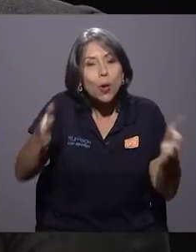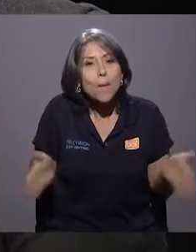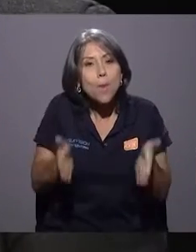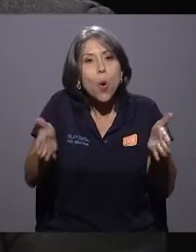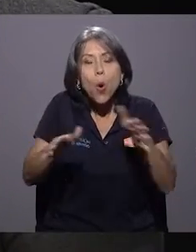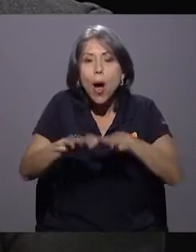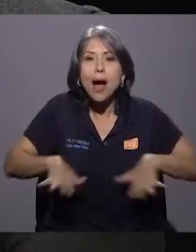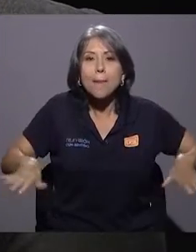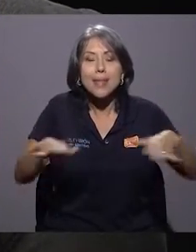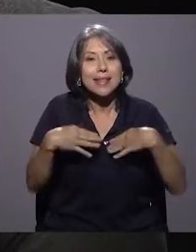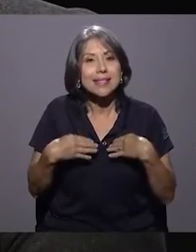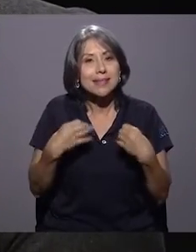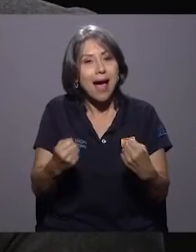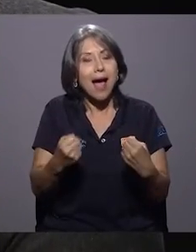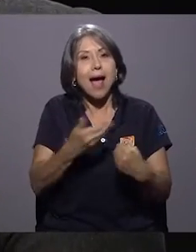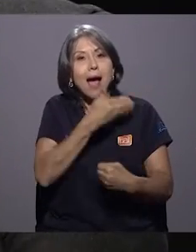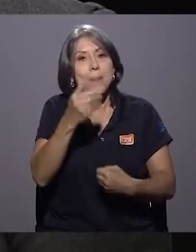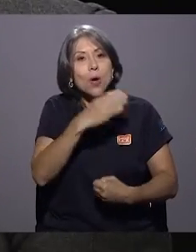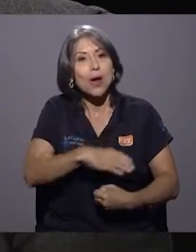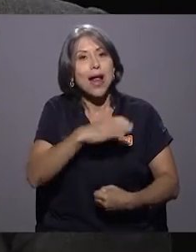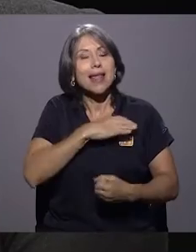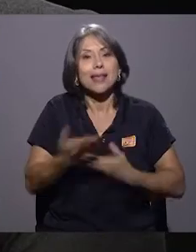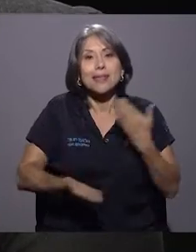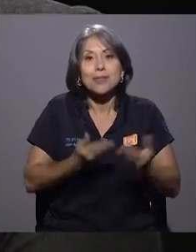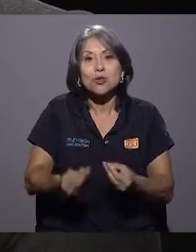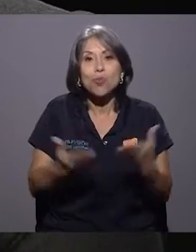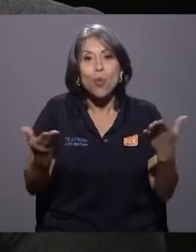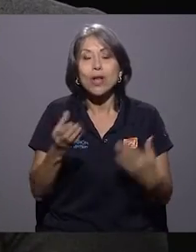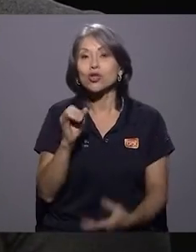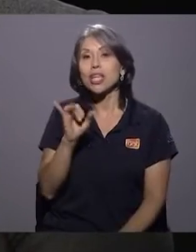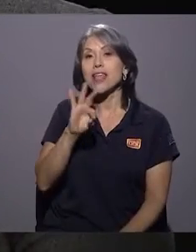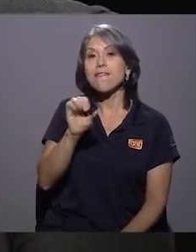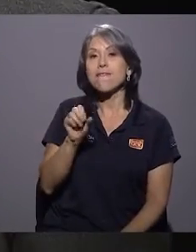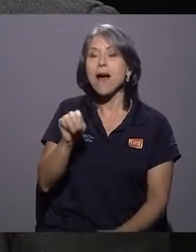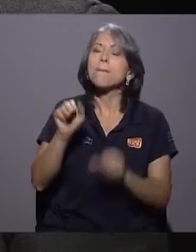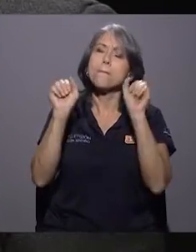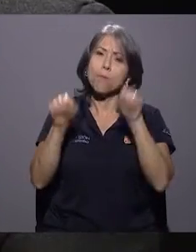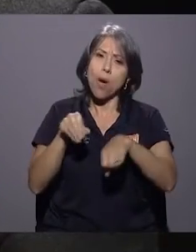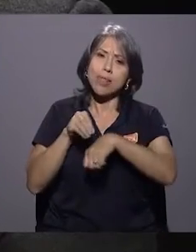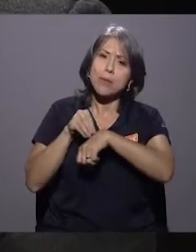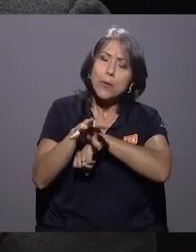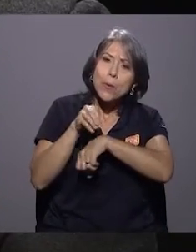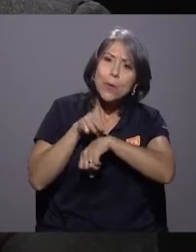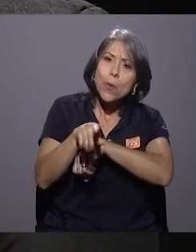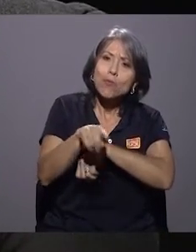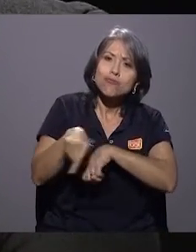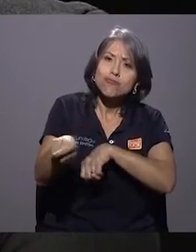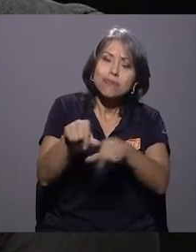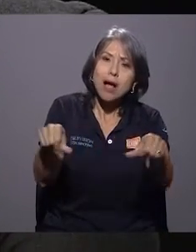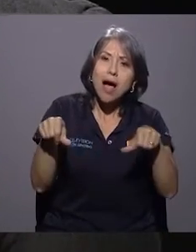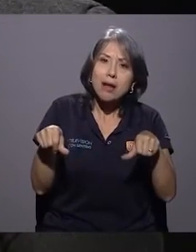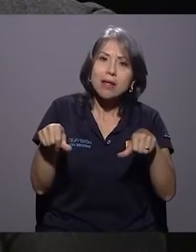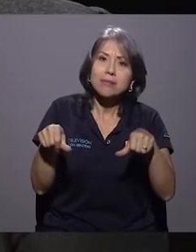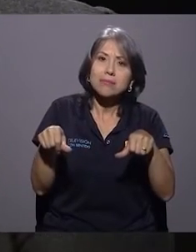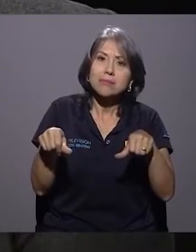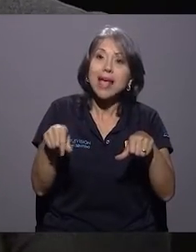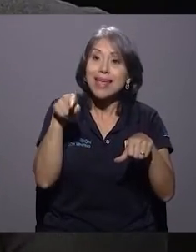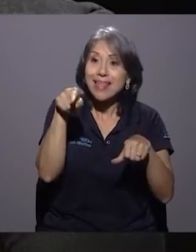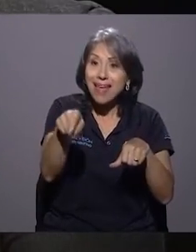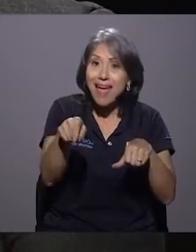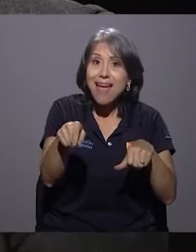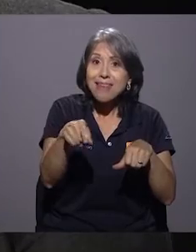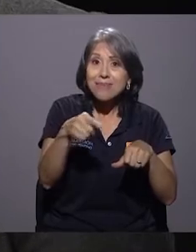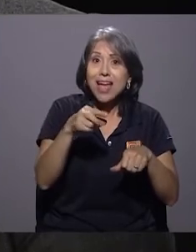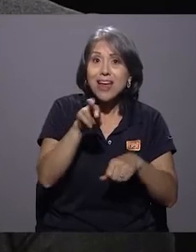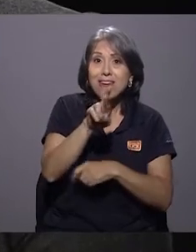sano, de mejor calidad de servicios públicos. Y el IFAM puede orientar muchísimo en todas estas áreas, haciéndole ver a las y los